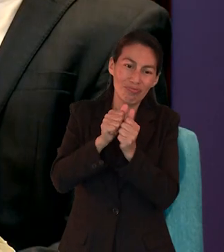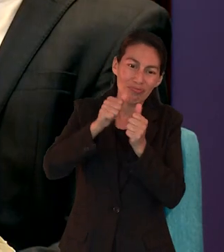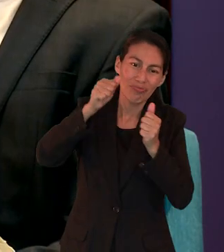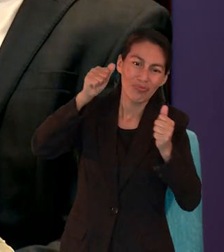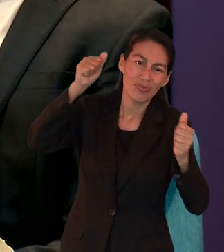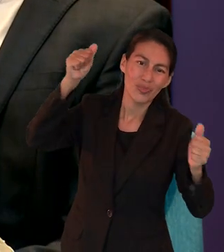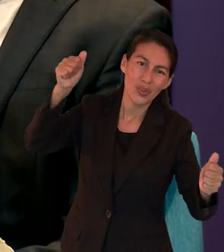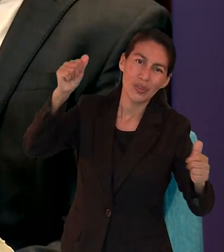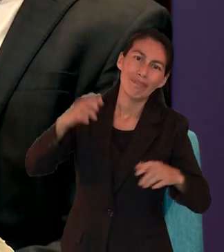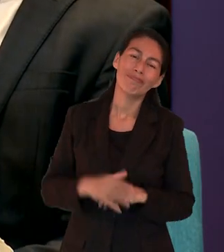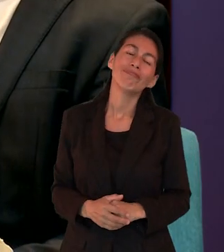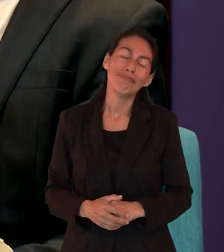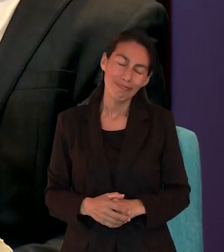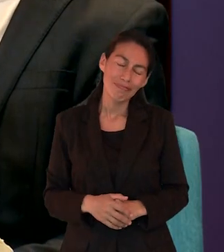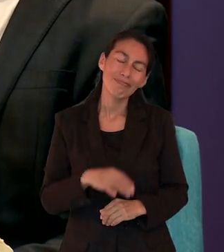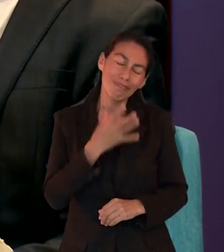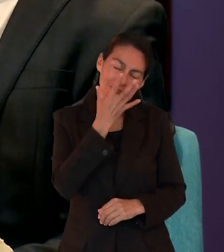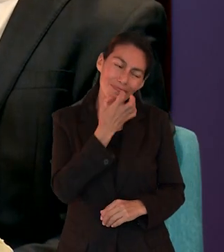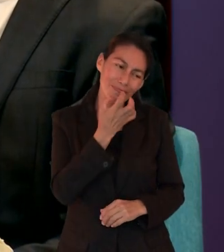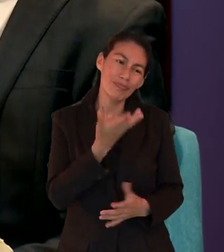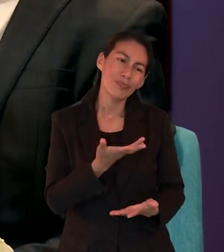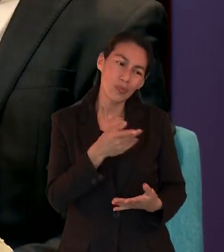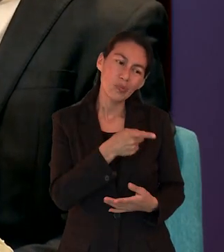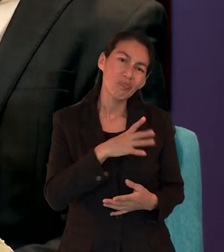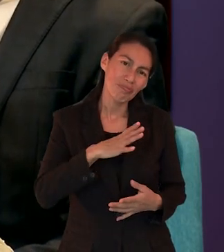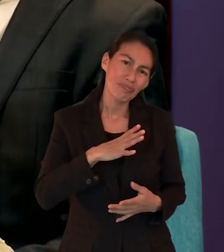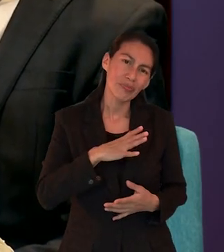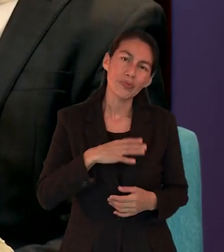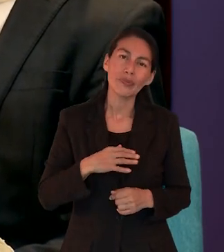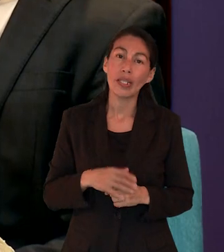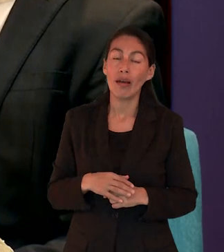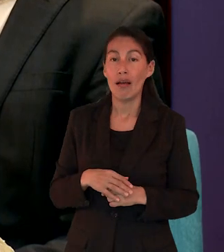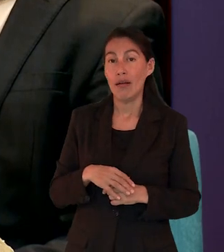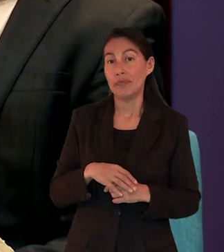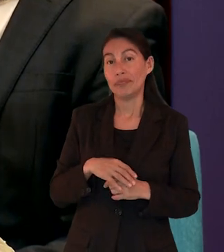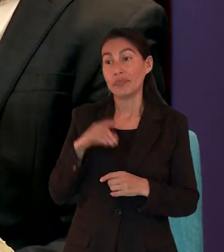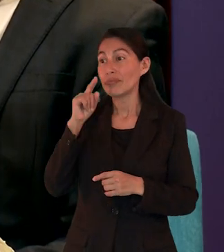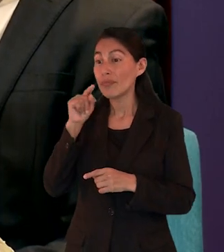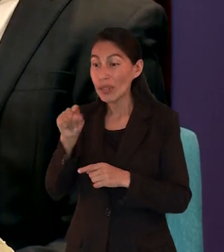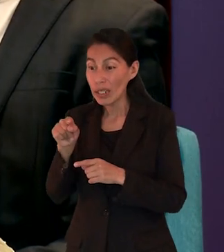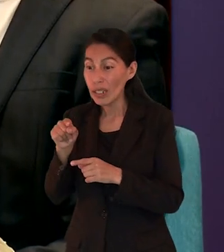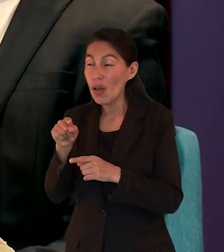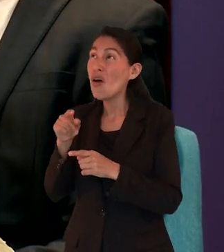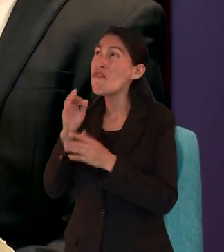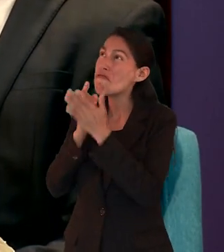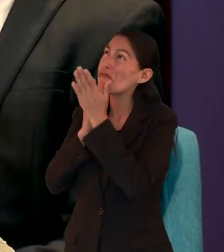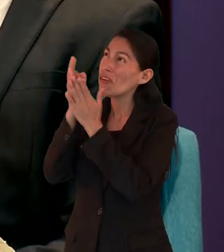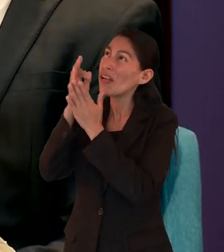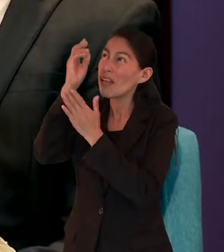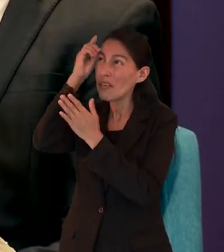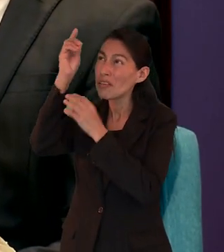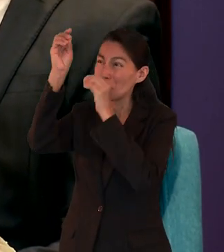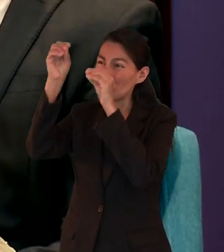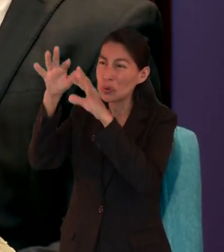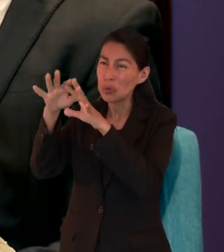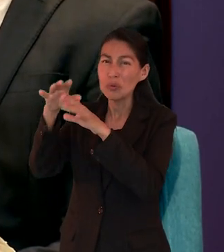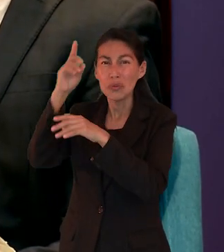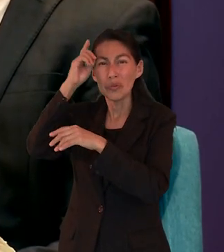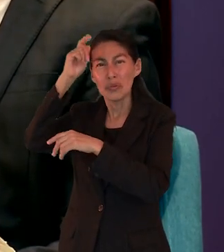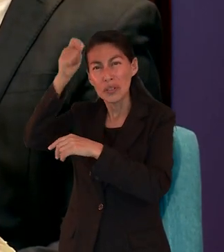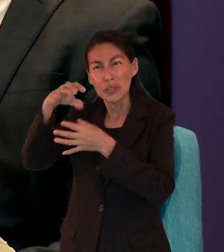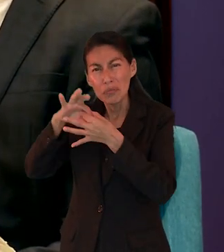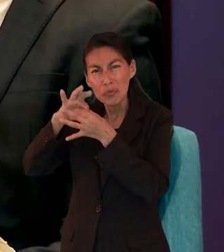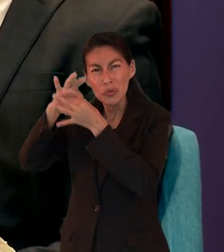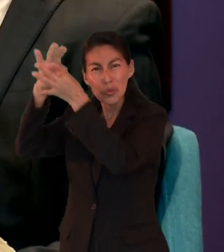que la verdad son subpastores, porque el verdadero pastor es Cristo. Entonces también están los falsos pastores,